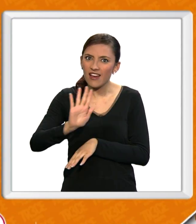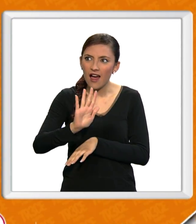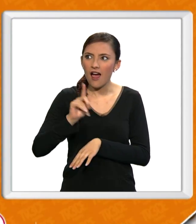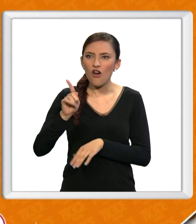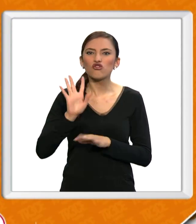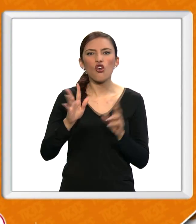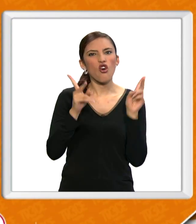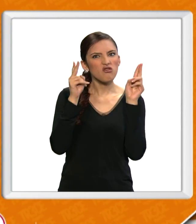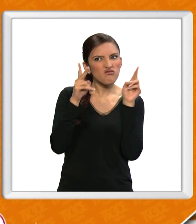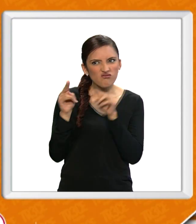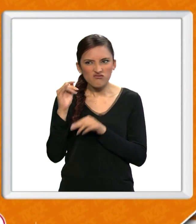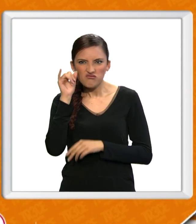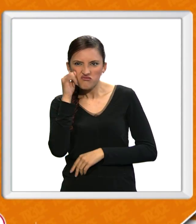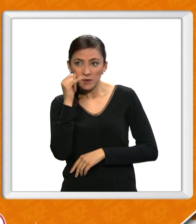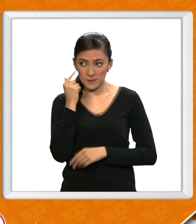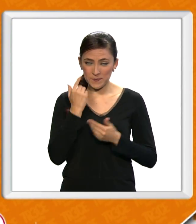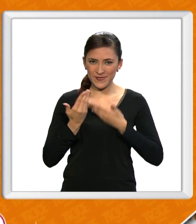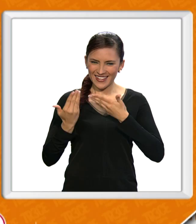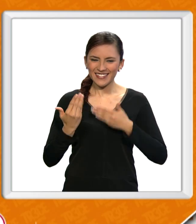regionales. Miren esto.